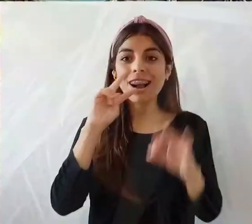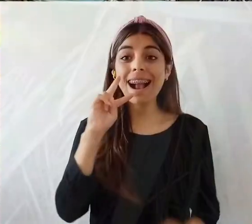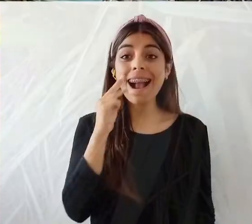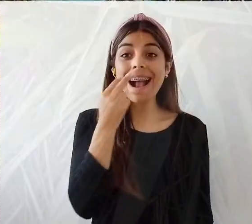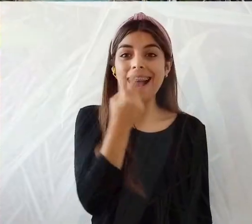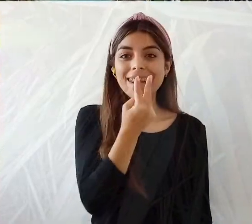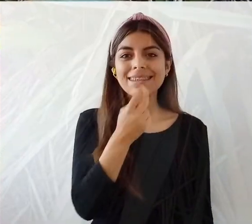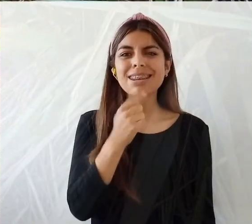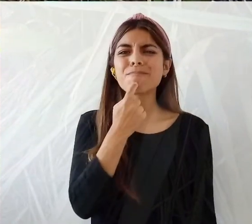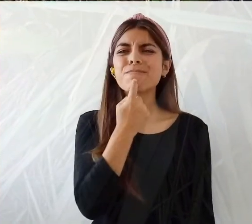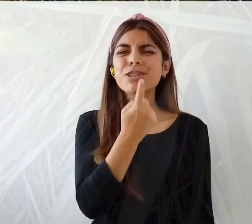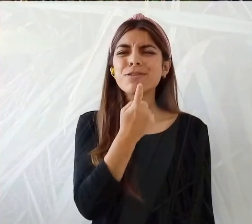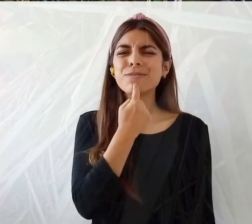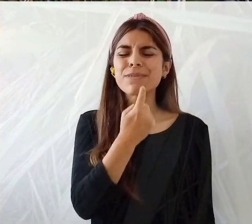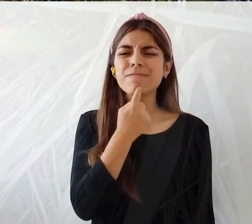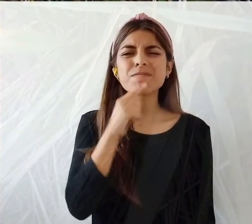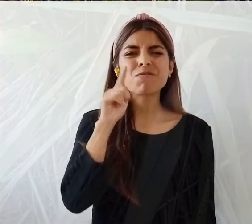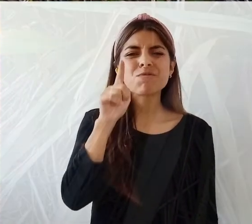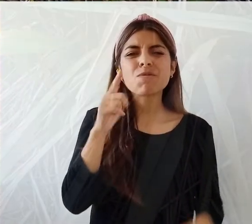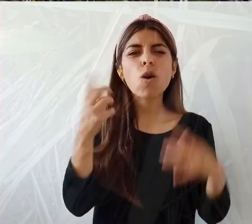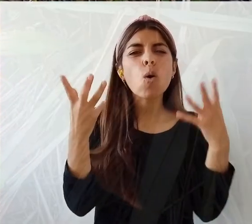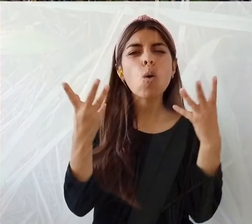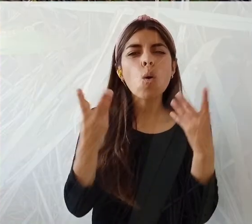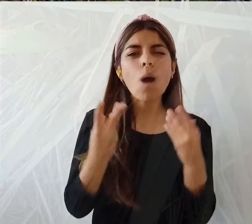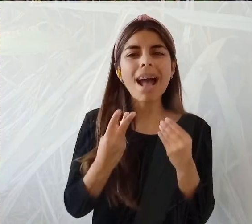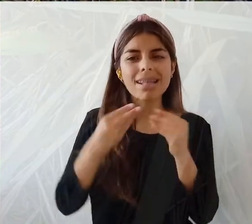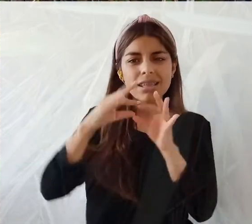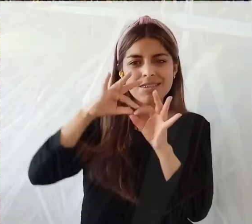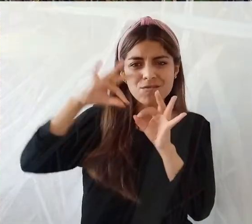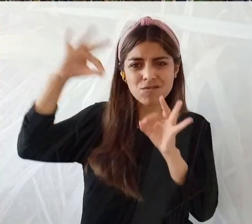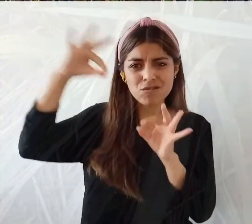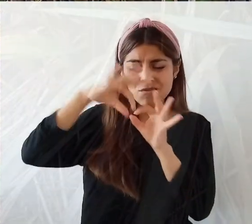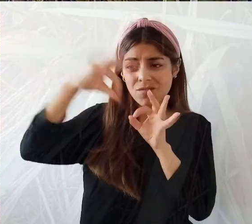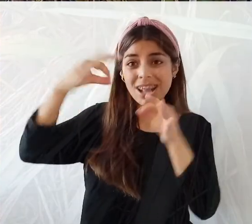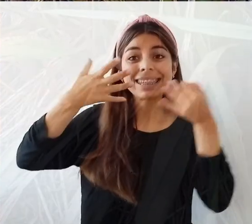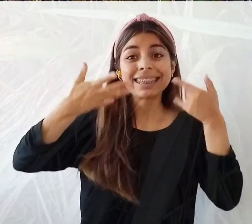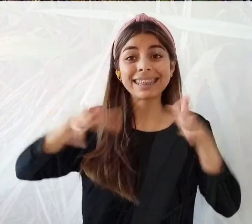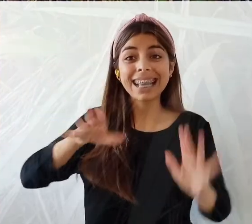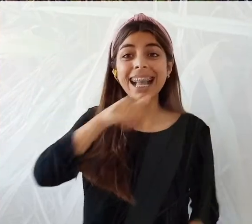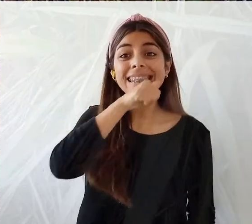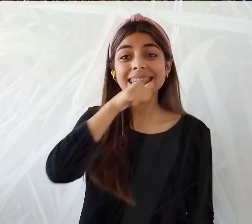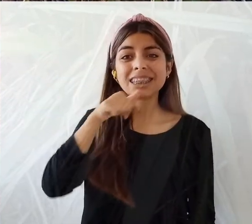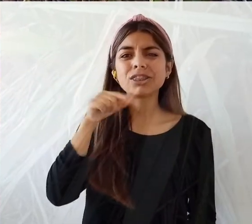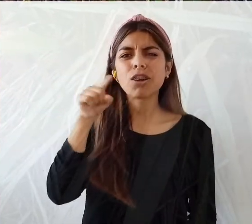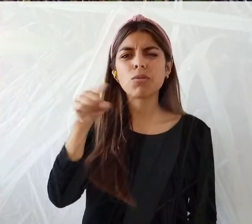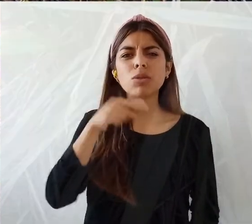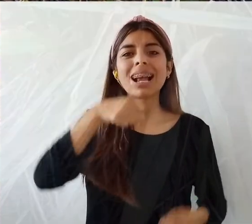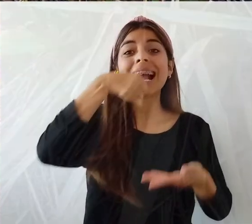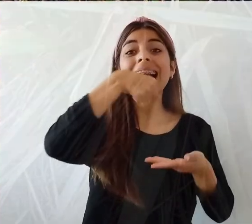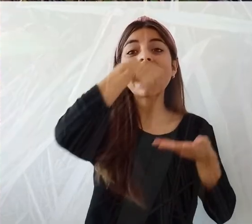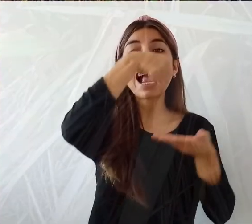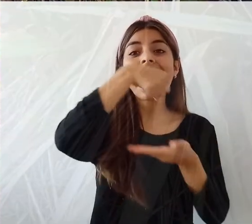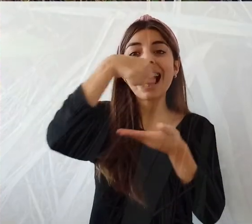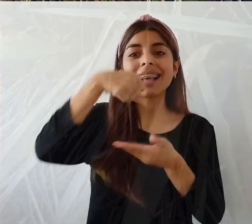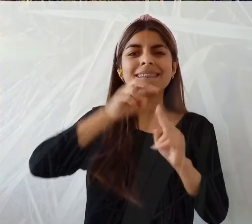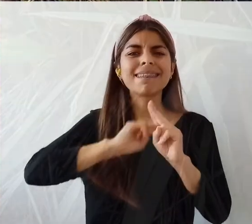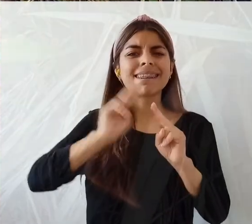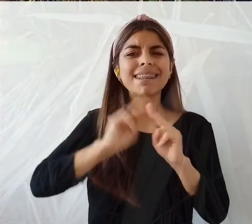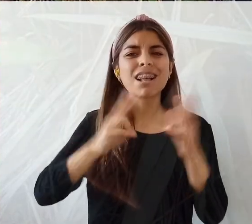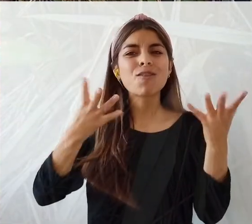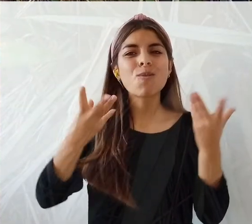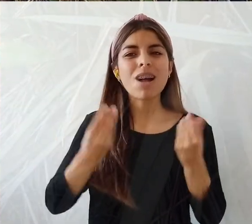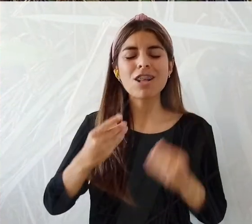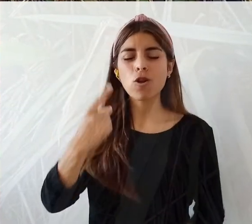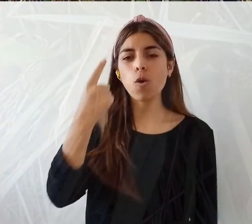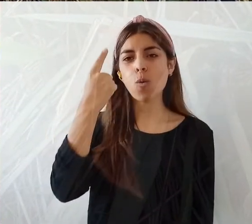¿Cuántas más o menos sacarías con ese producto que ya tienes listo? ¿Cuántos canastos? Con ese se alcanza a sacar un